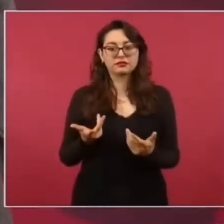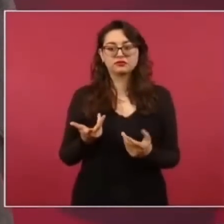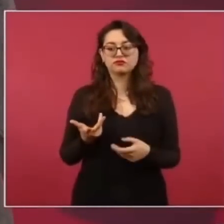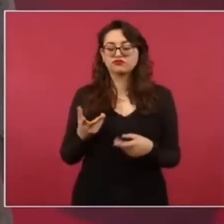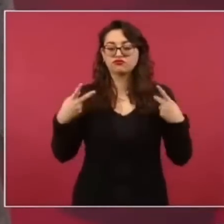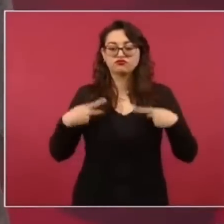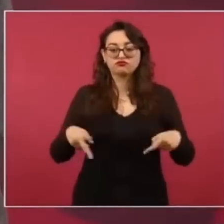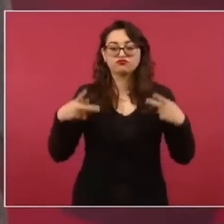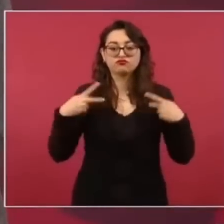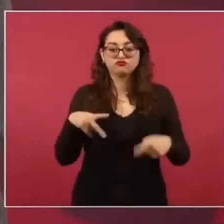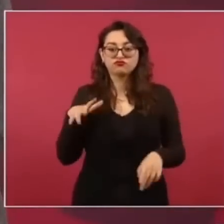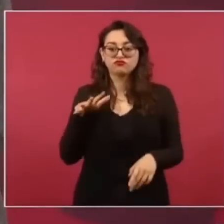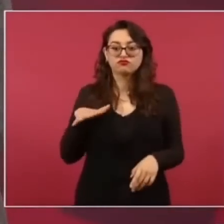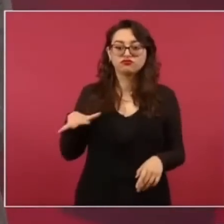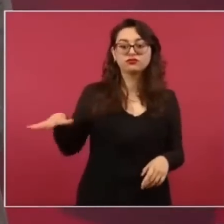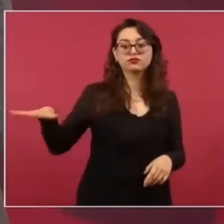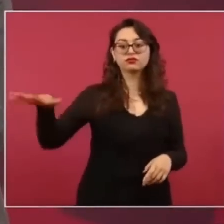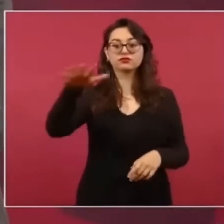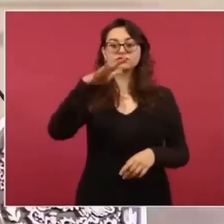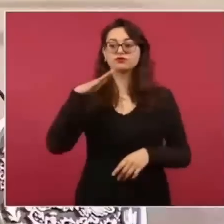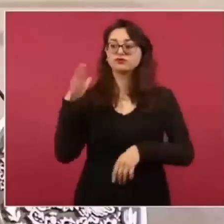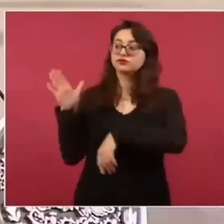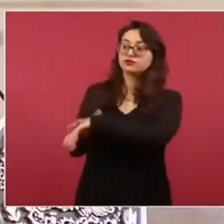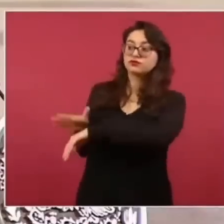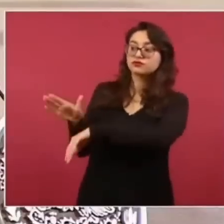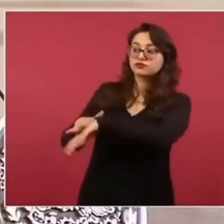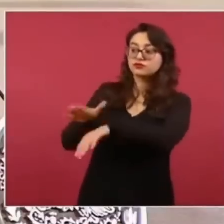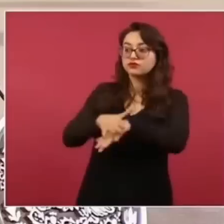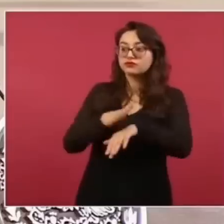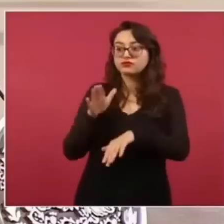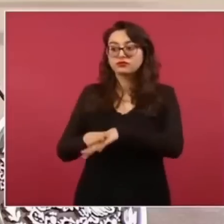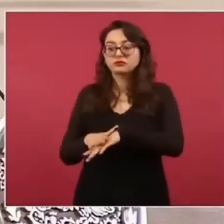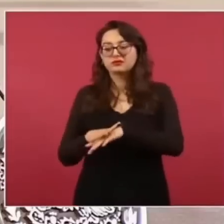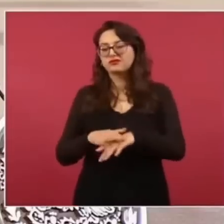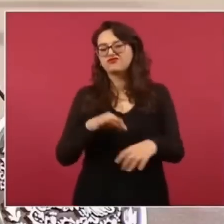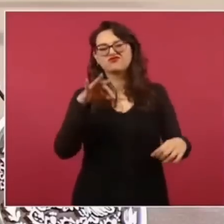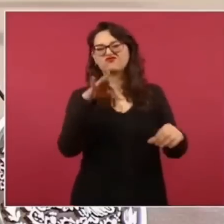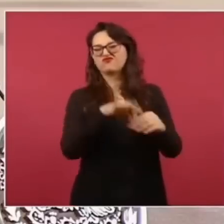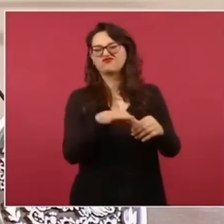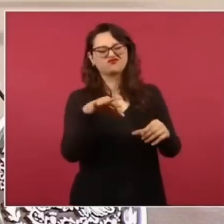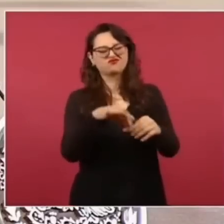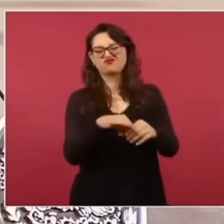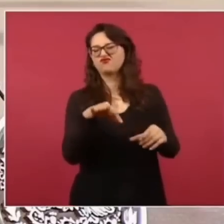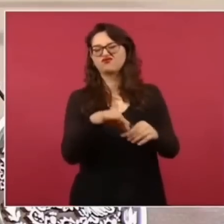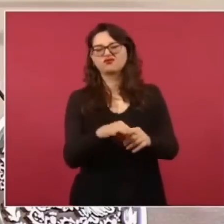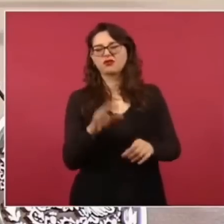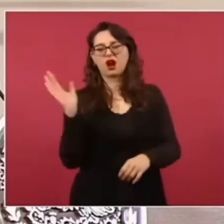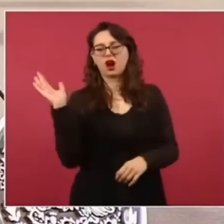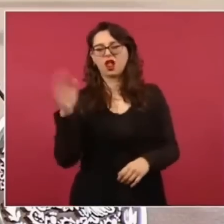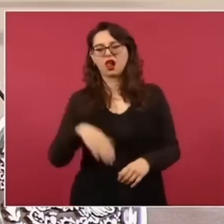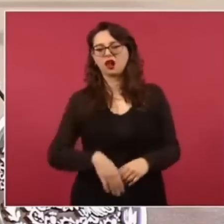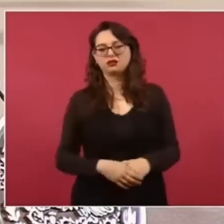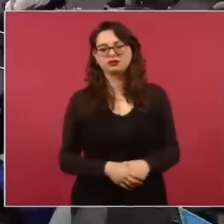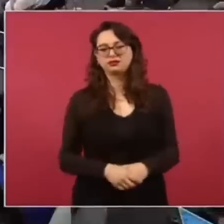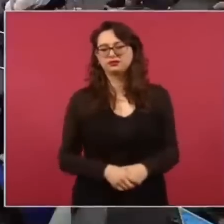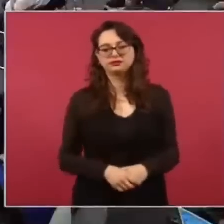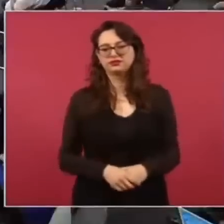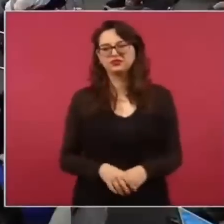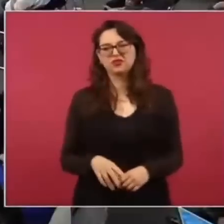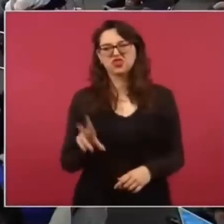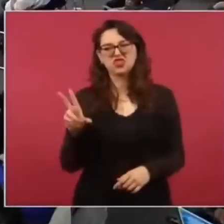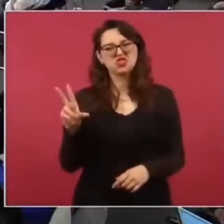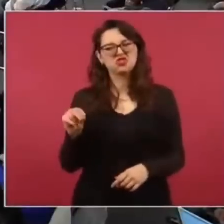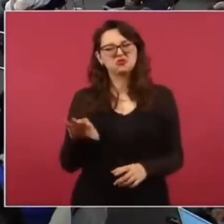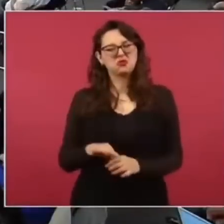porque no querían